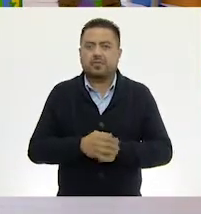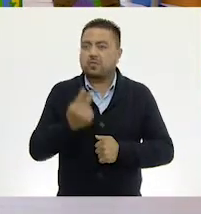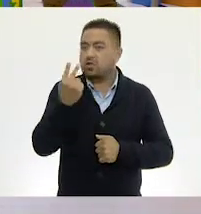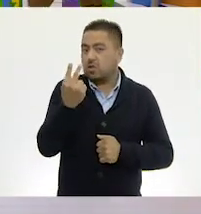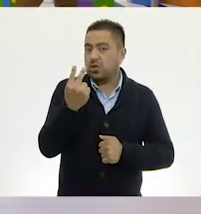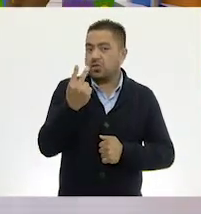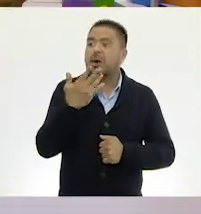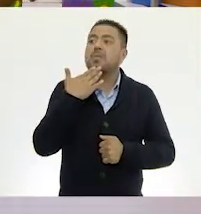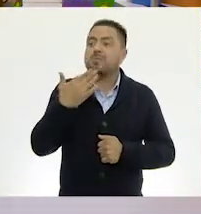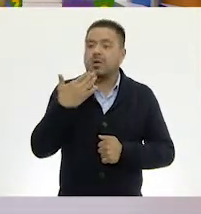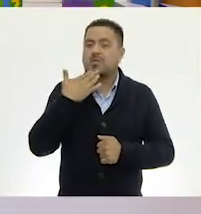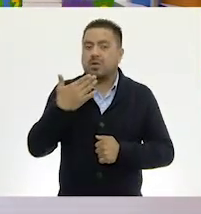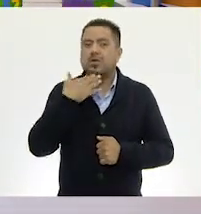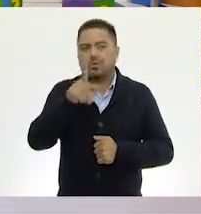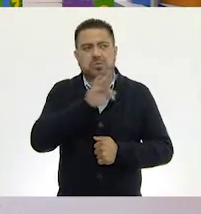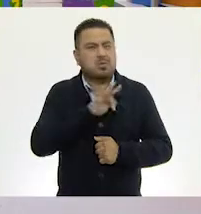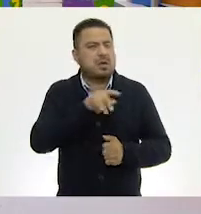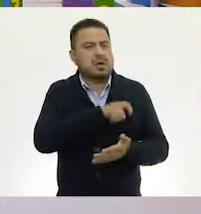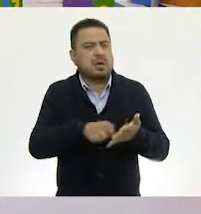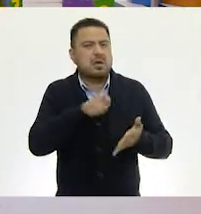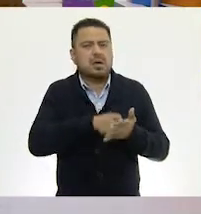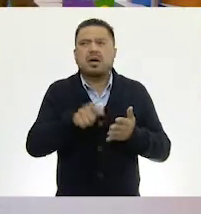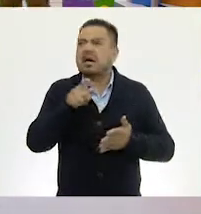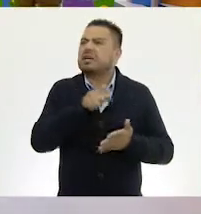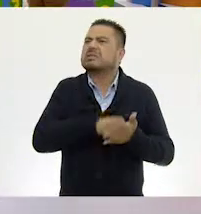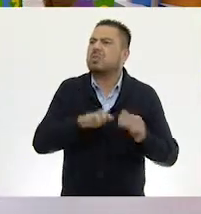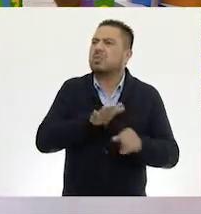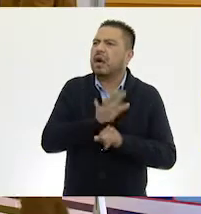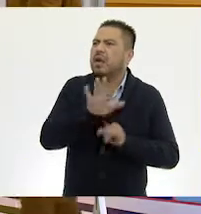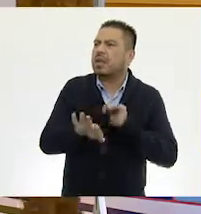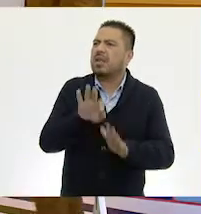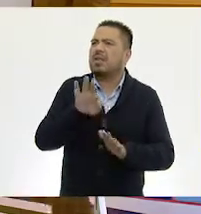Dos. Dos. Muy bien. Puedes comprarme otro artículo. Ok. ¿Qué voy a comprar?